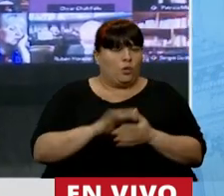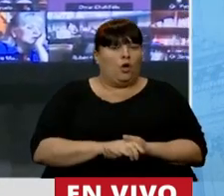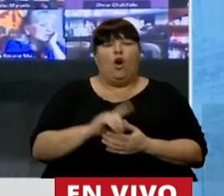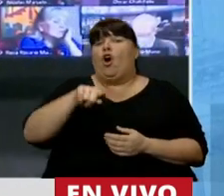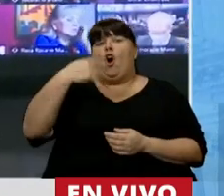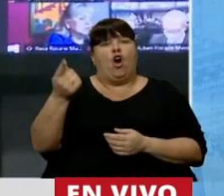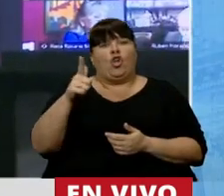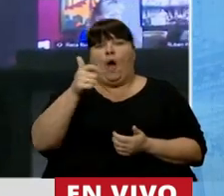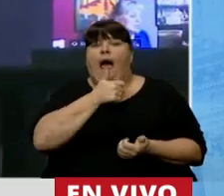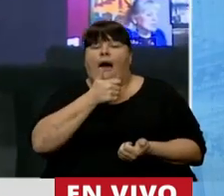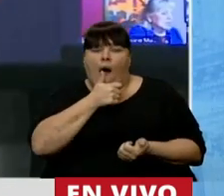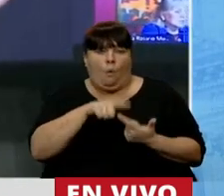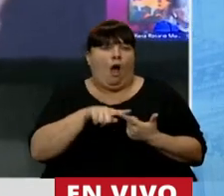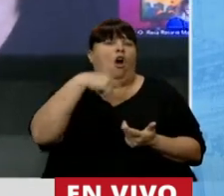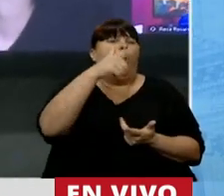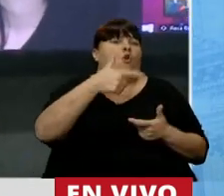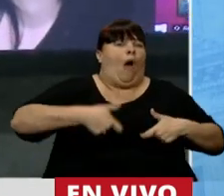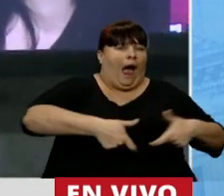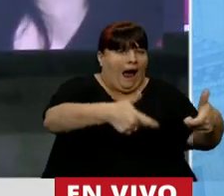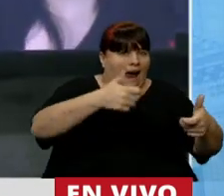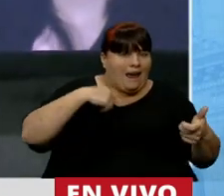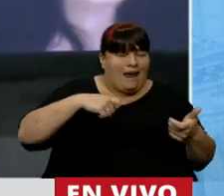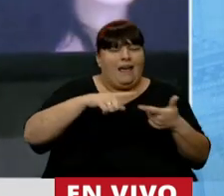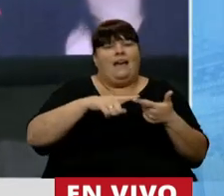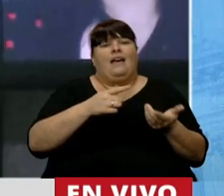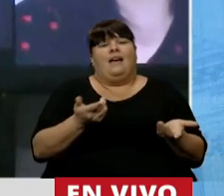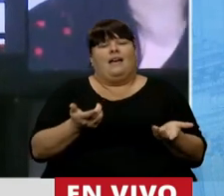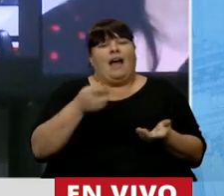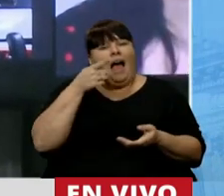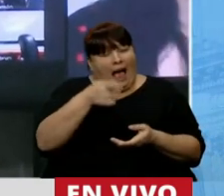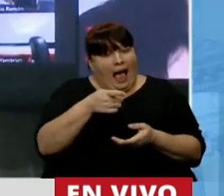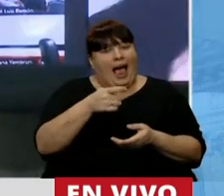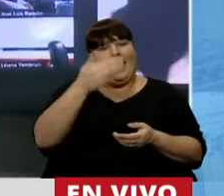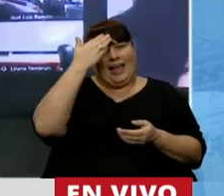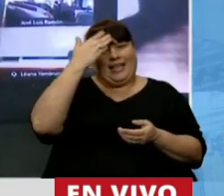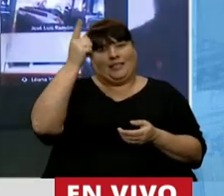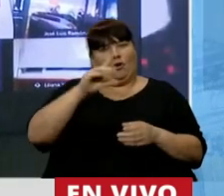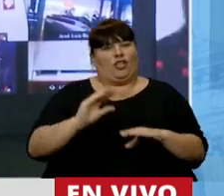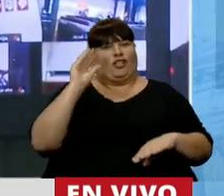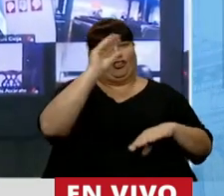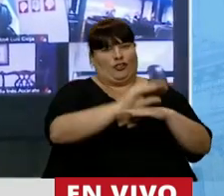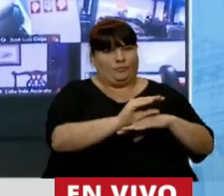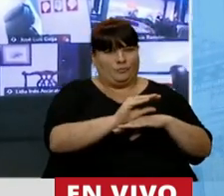otros no tienen agua, no tienen cloacas. Ahí va a ir un 15%.